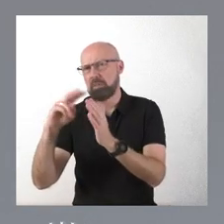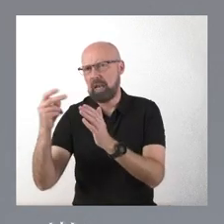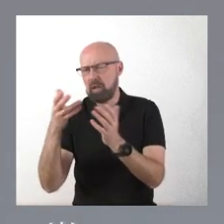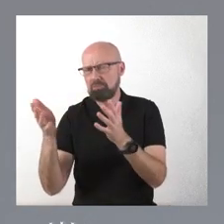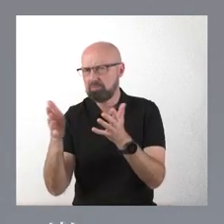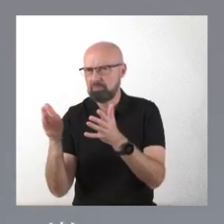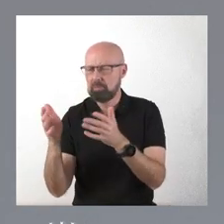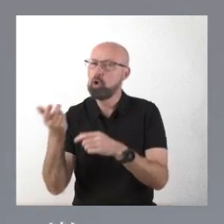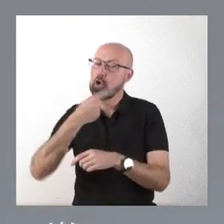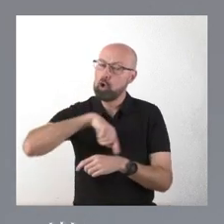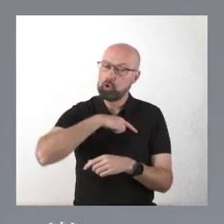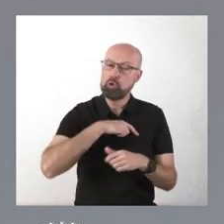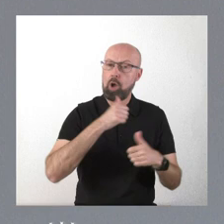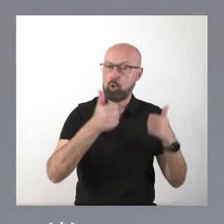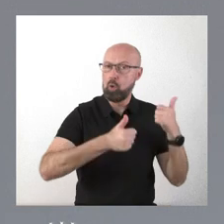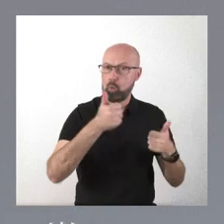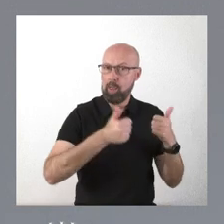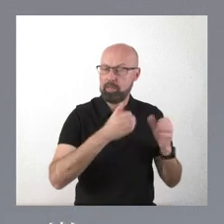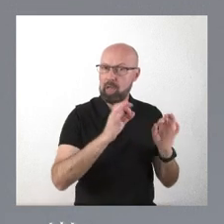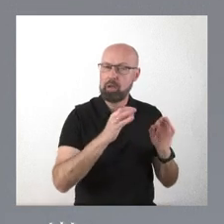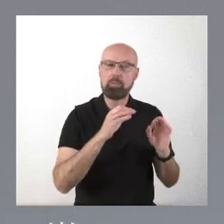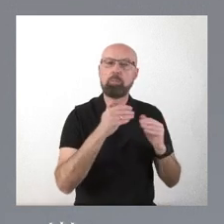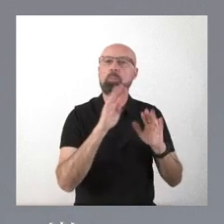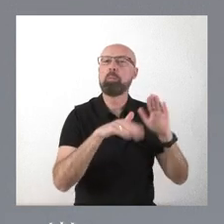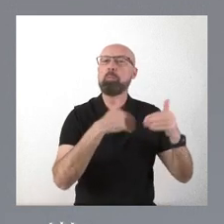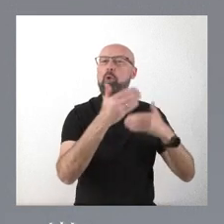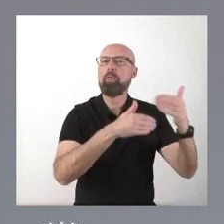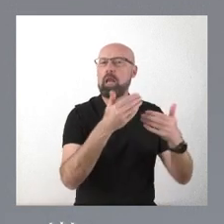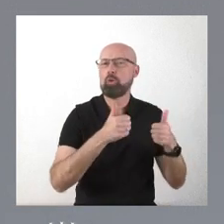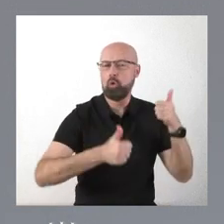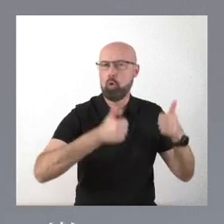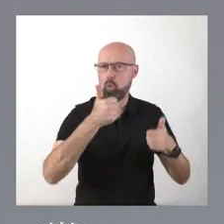competitiva, y convocamos un proceso de concurrencia competitiva,